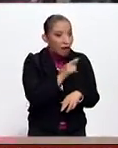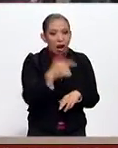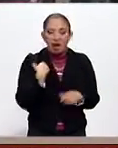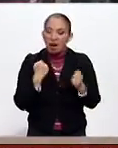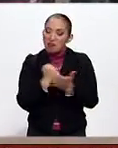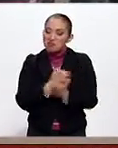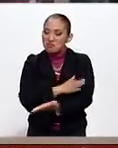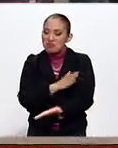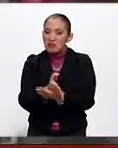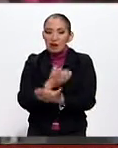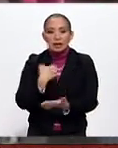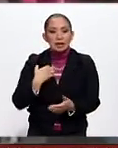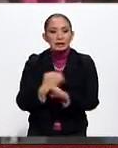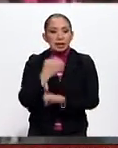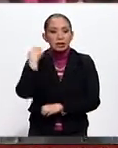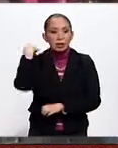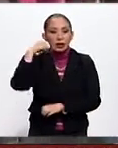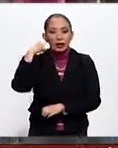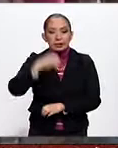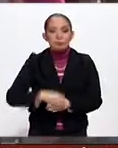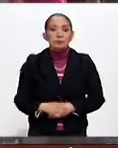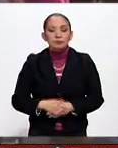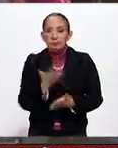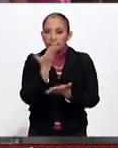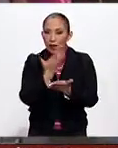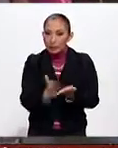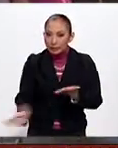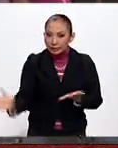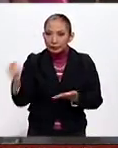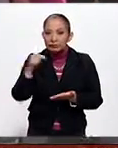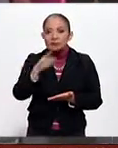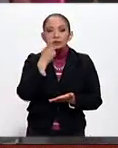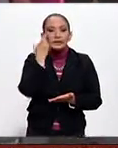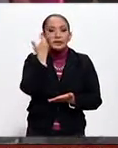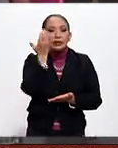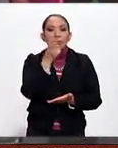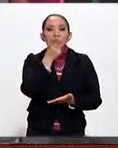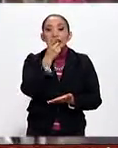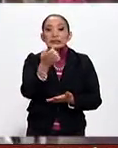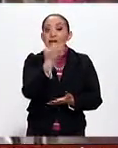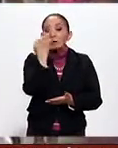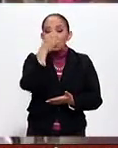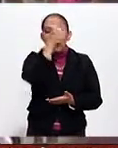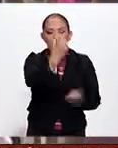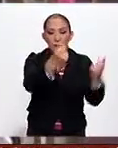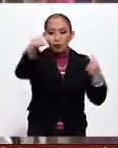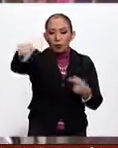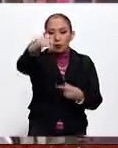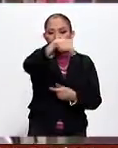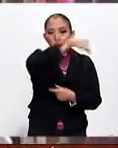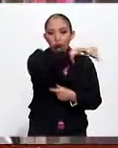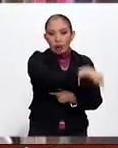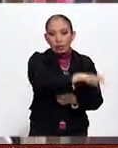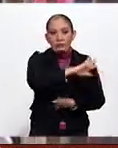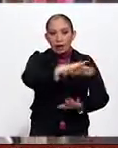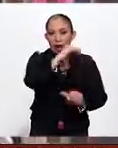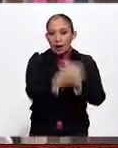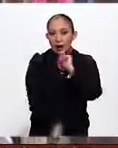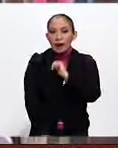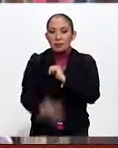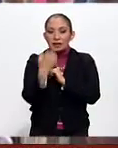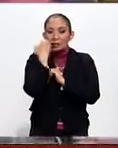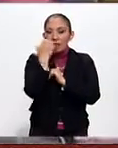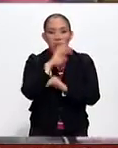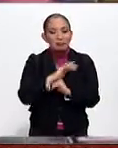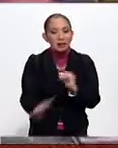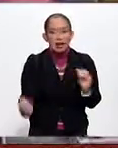Fuerza Pública al Estado de Oaxaca. Por otra parte, también quiero comentar que en las escuelas, en algunas escuelas están terminando ciclos